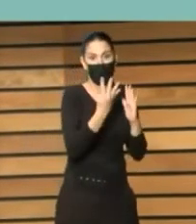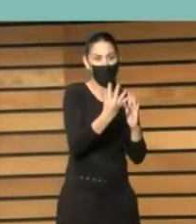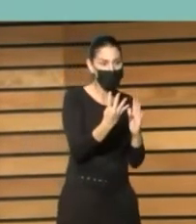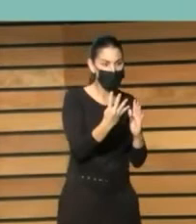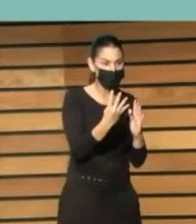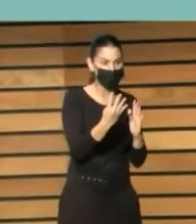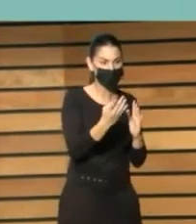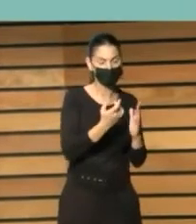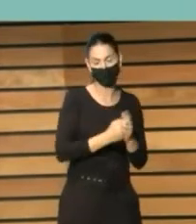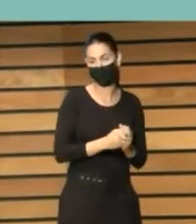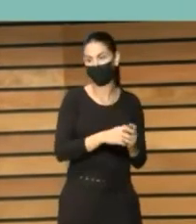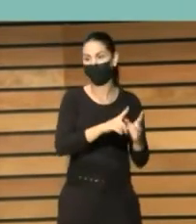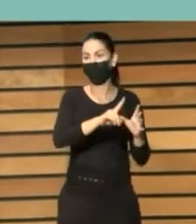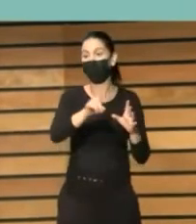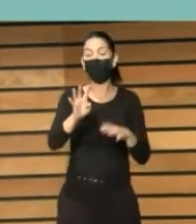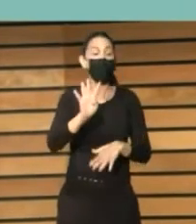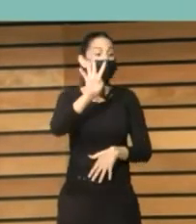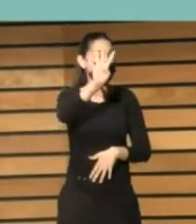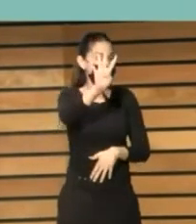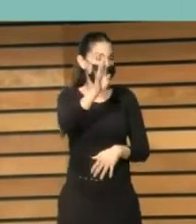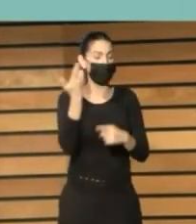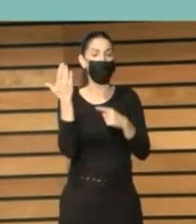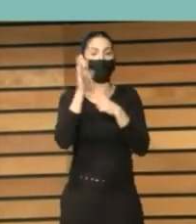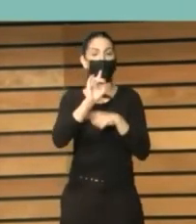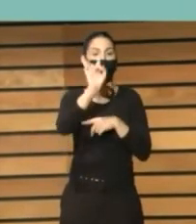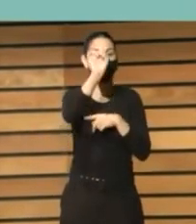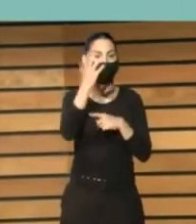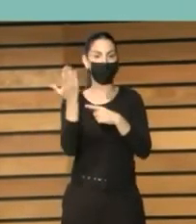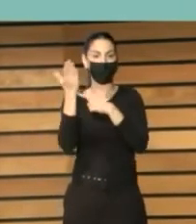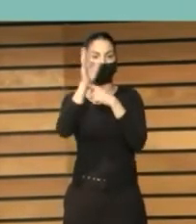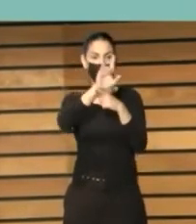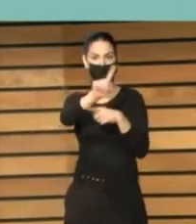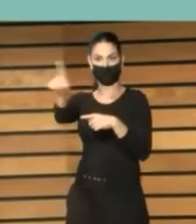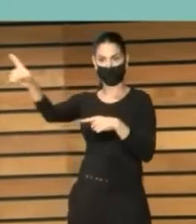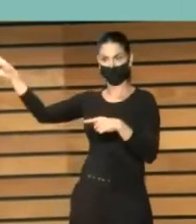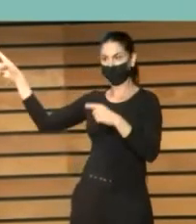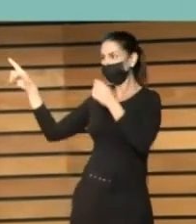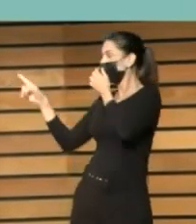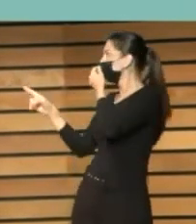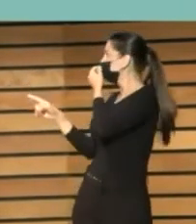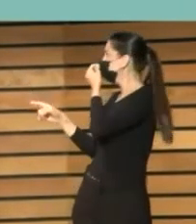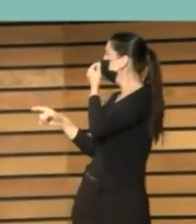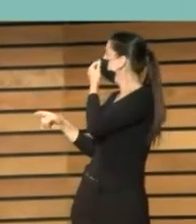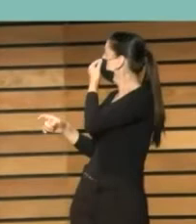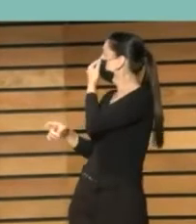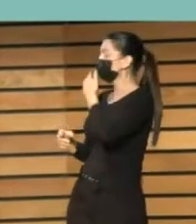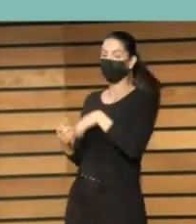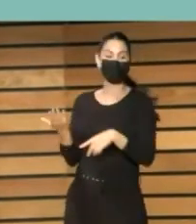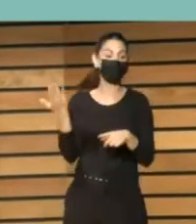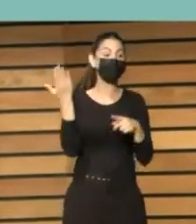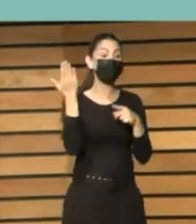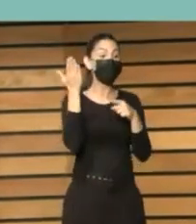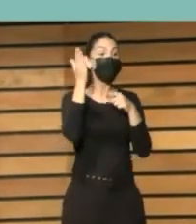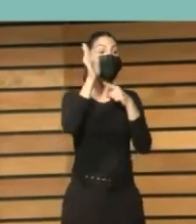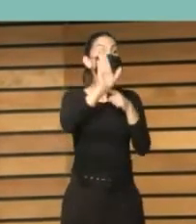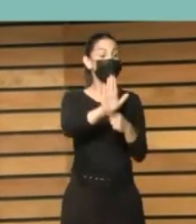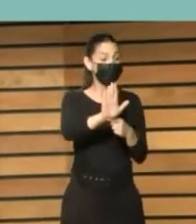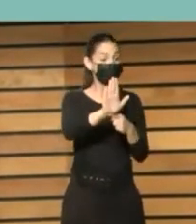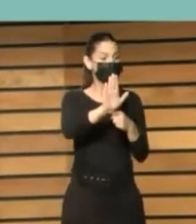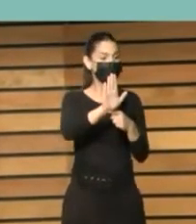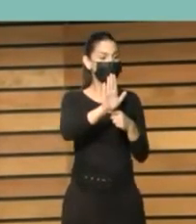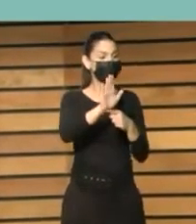pero a me gustaría que se quedaran con cuatro y esta es la primera esta es la que representa alabrante de la palabra